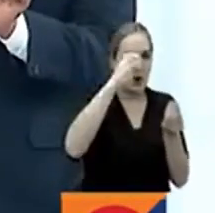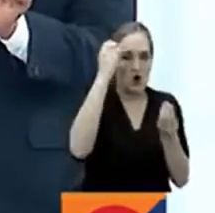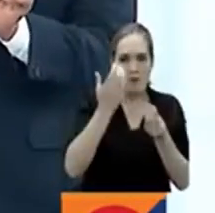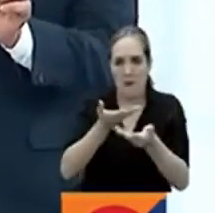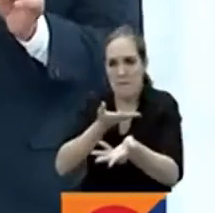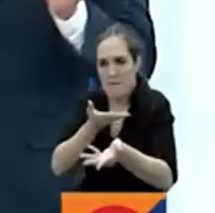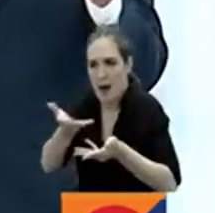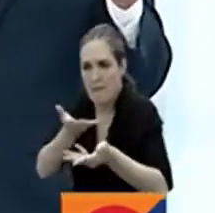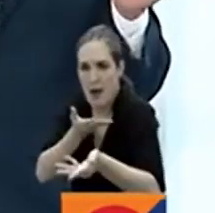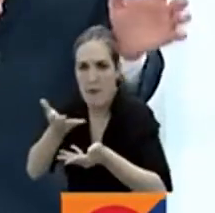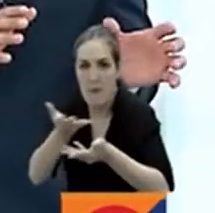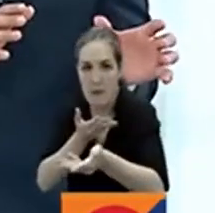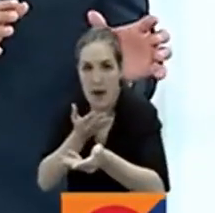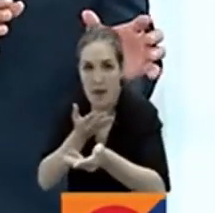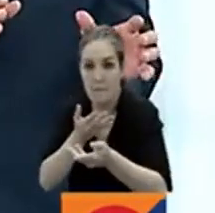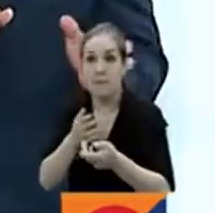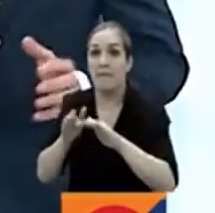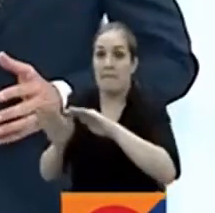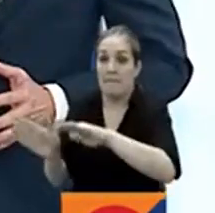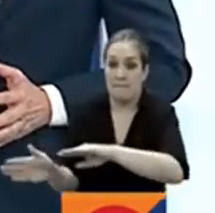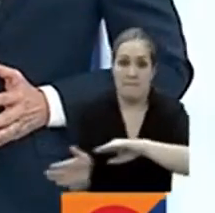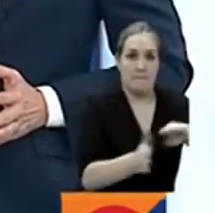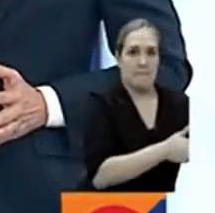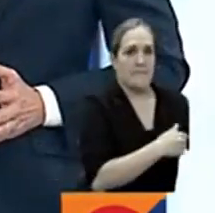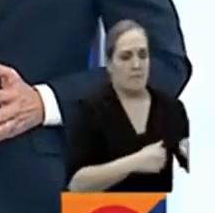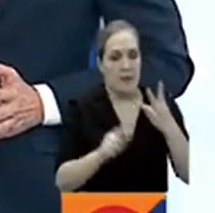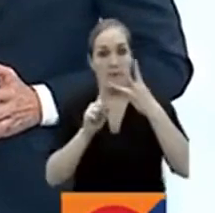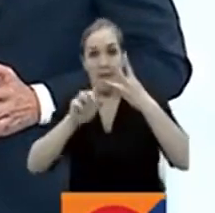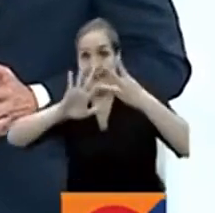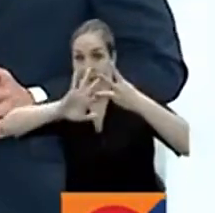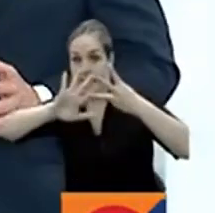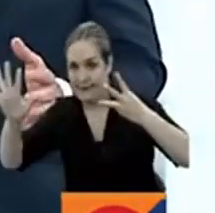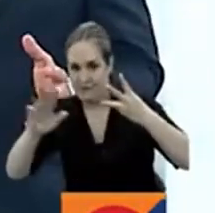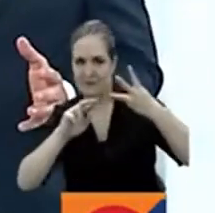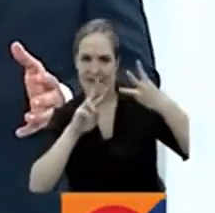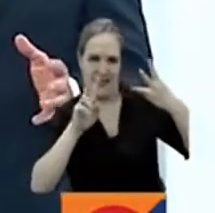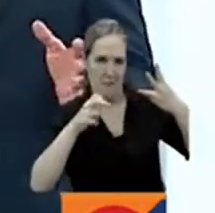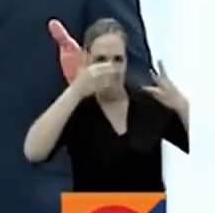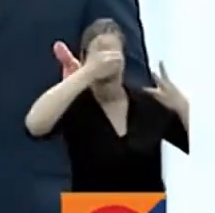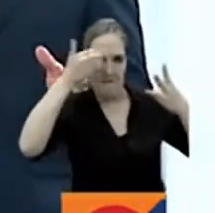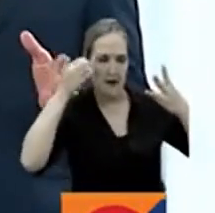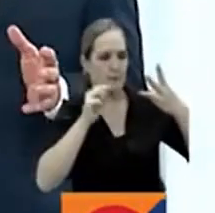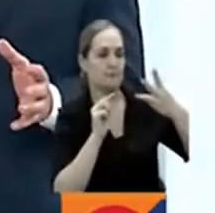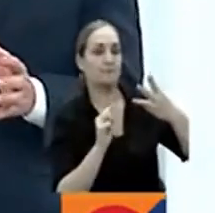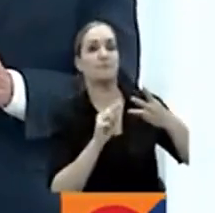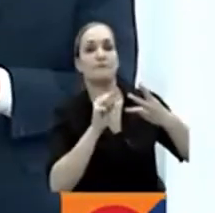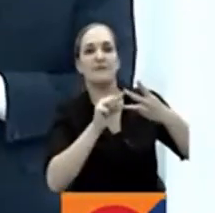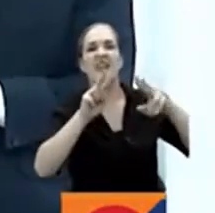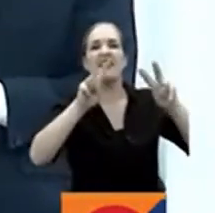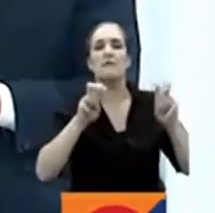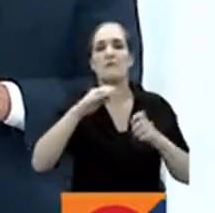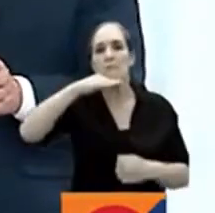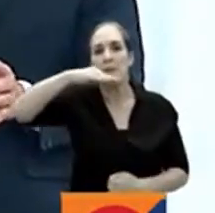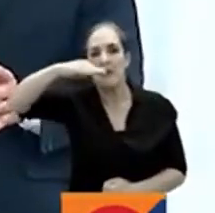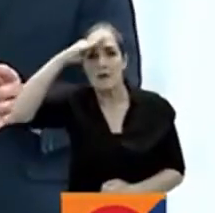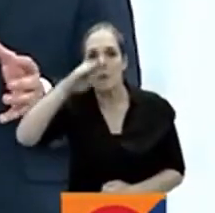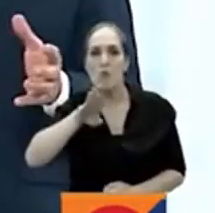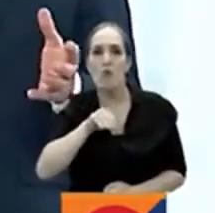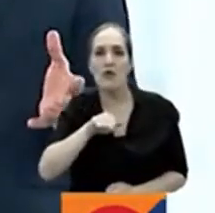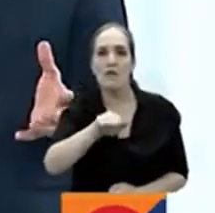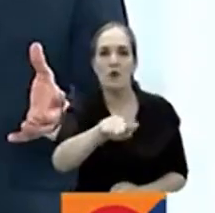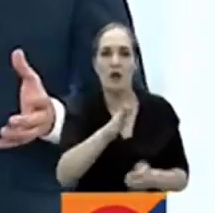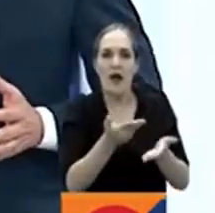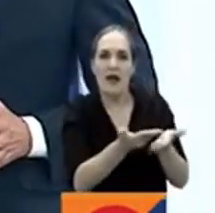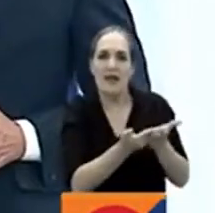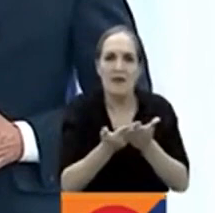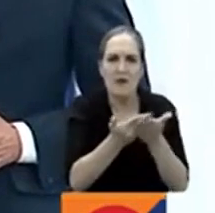Esto, el primer frente. El segundo frente de La Paz Total avanza de manera satisfactoria en ciudades como Medellín, Buenaventura y Quibdó y es lo